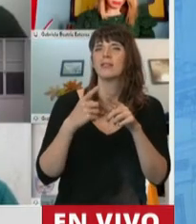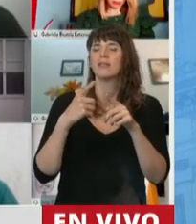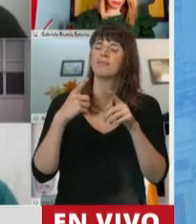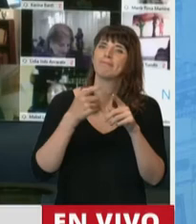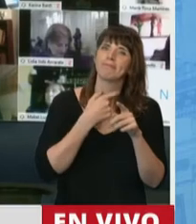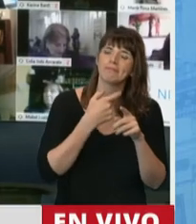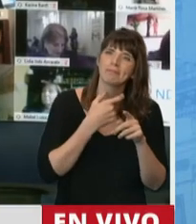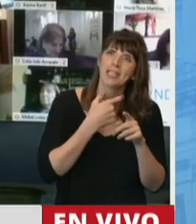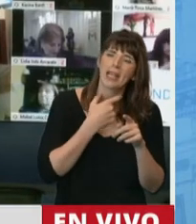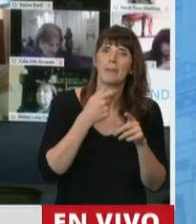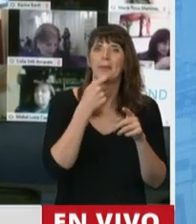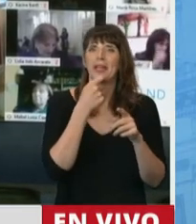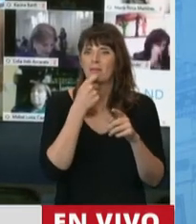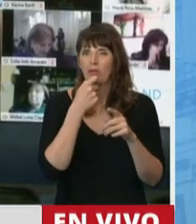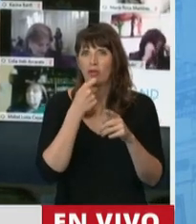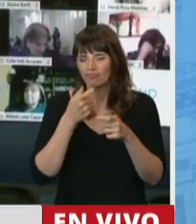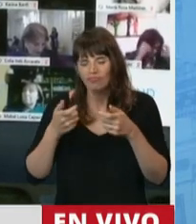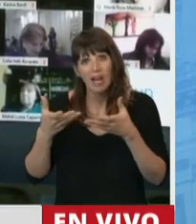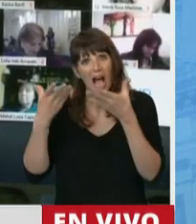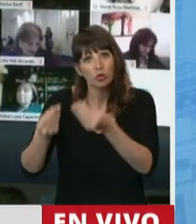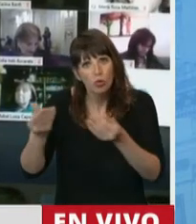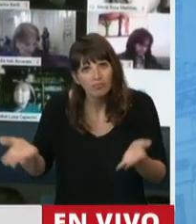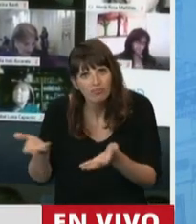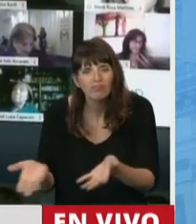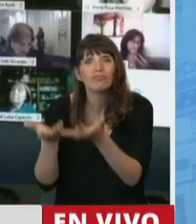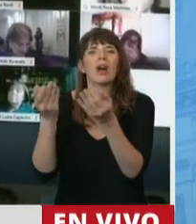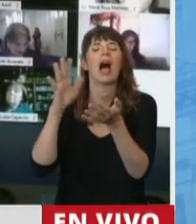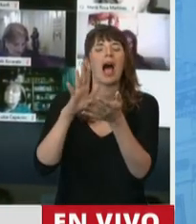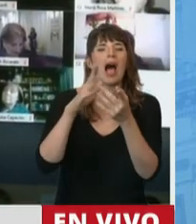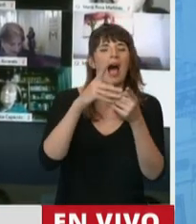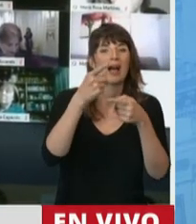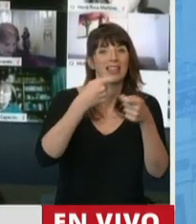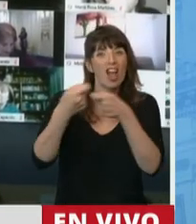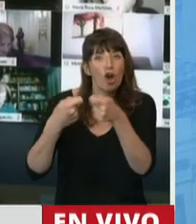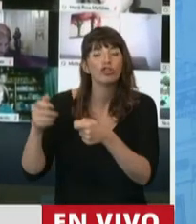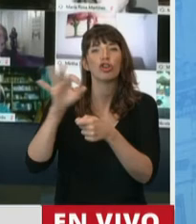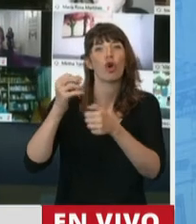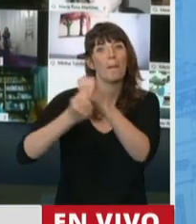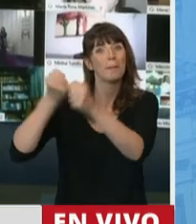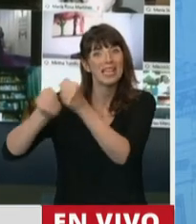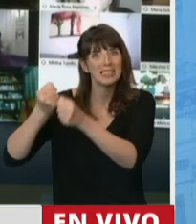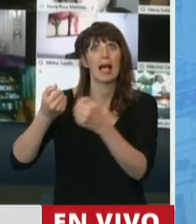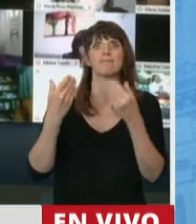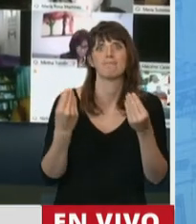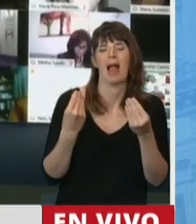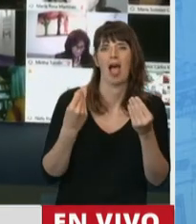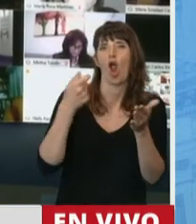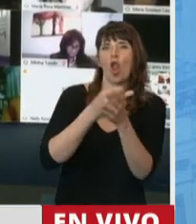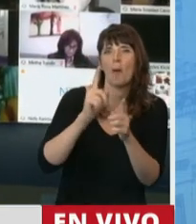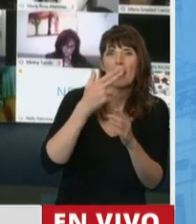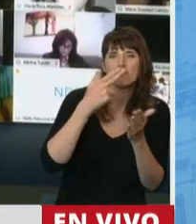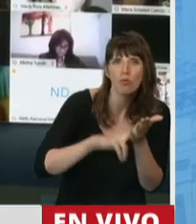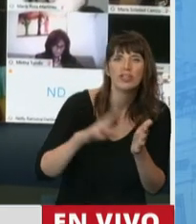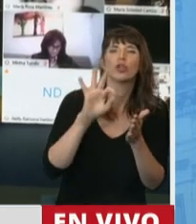a algunas pymes, a algunos comercios, en cuanto a incentivos fiscales, en la posibilidad de que puedan acceder de manera mucho más